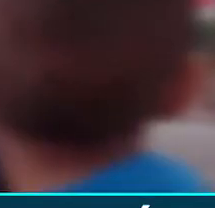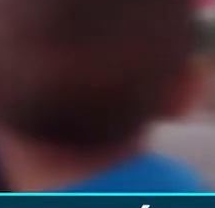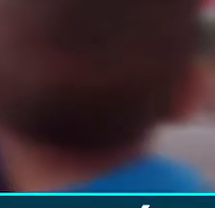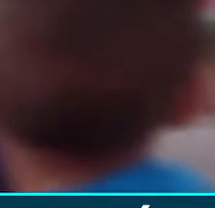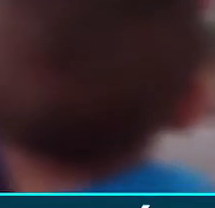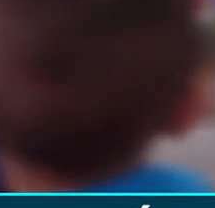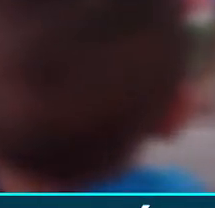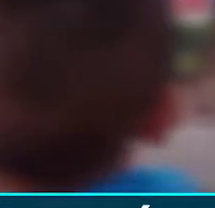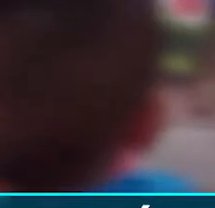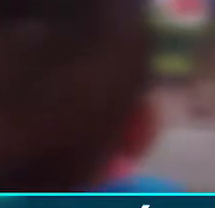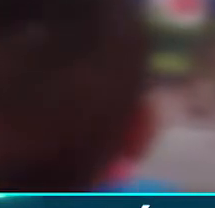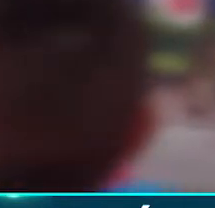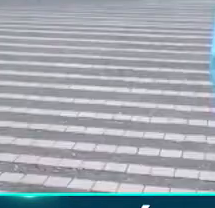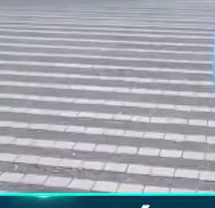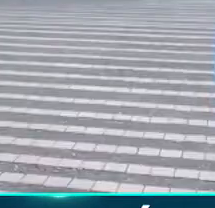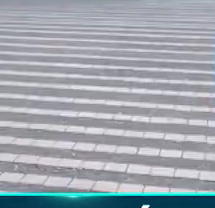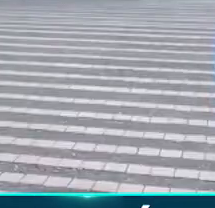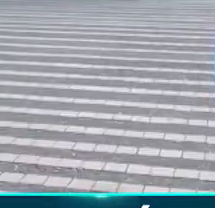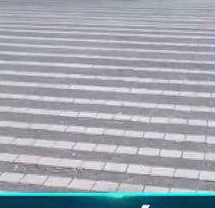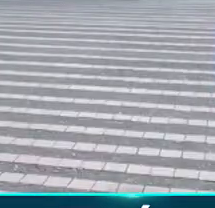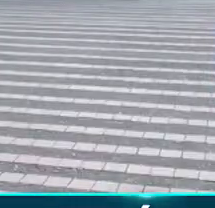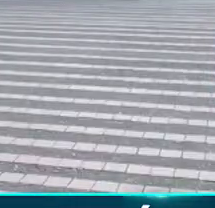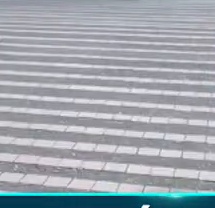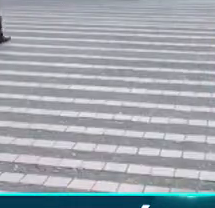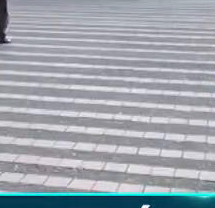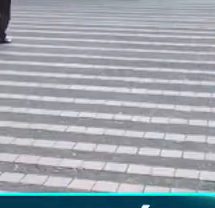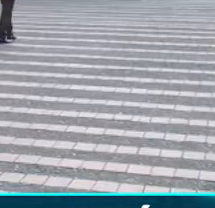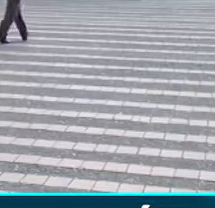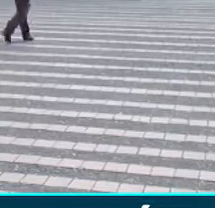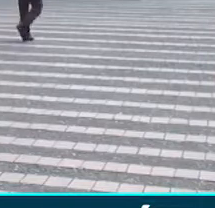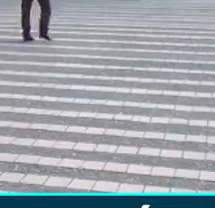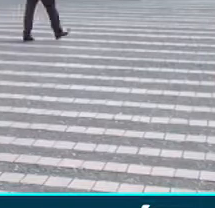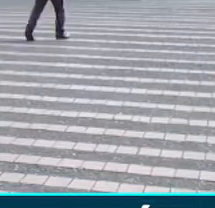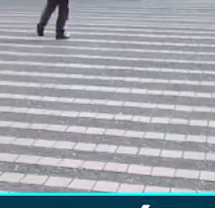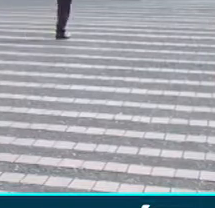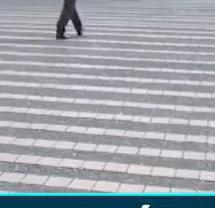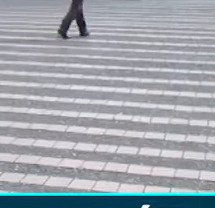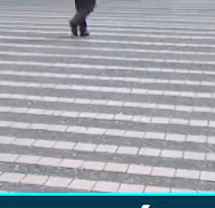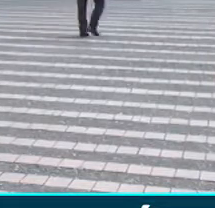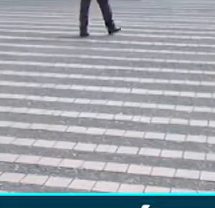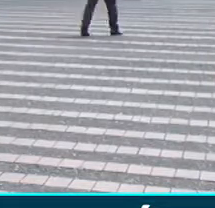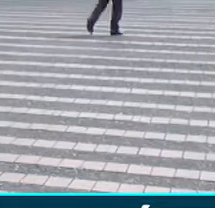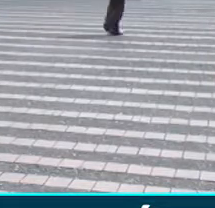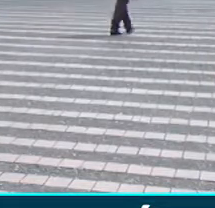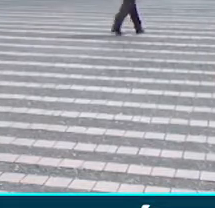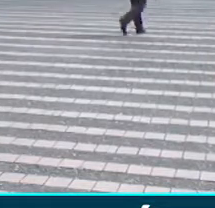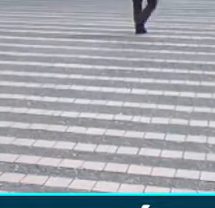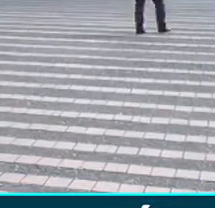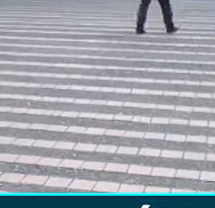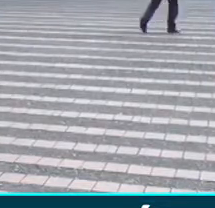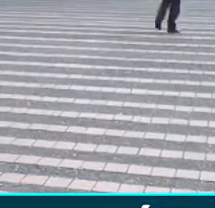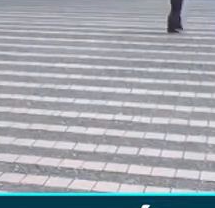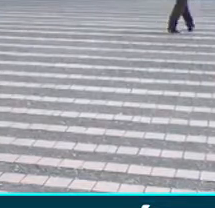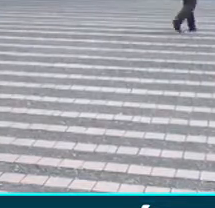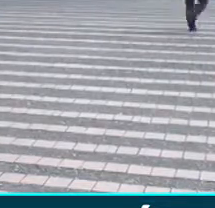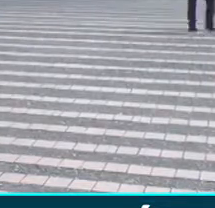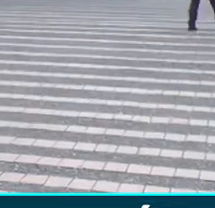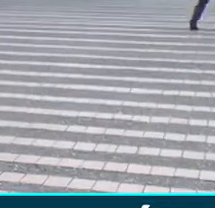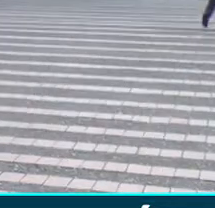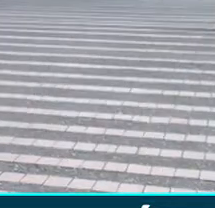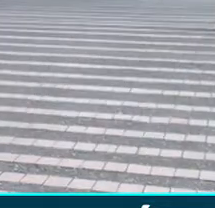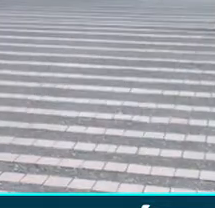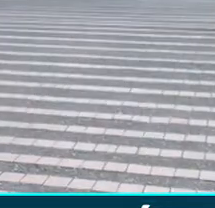que nuestras madres, cabeza de familia, sigan ejerciendo esas labores y que dependen de ese sustento diario para poder llevar a sus